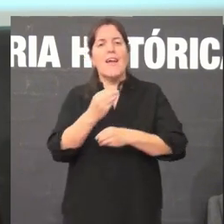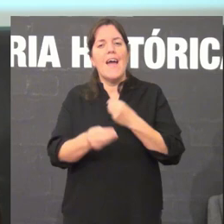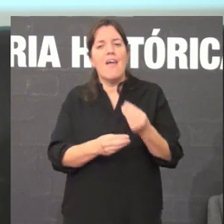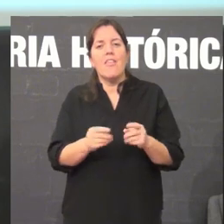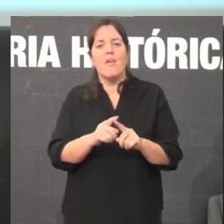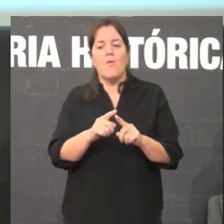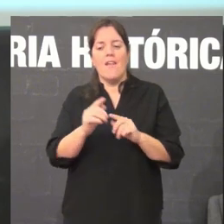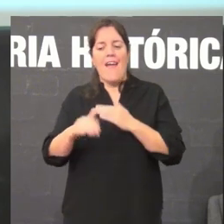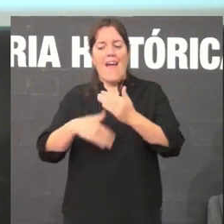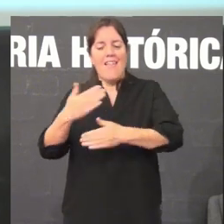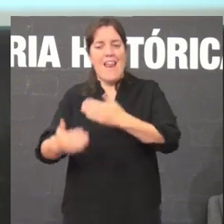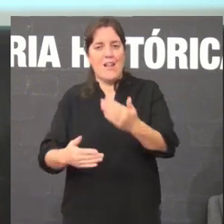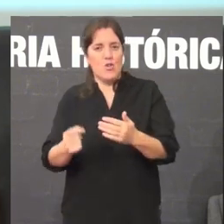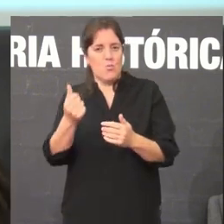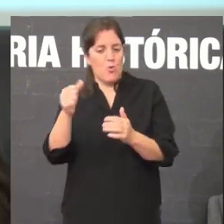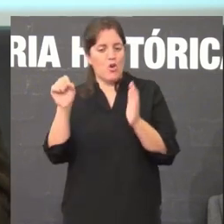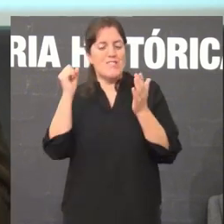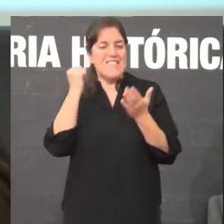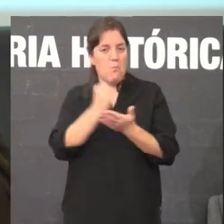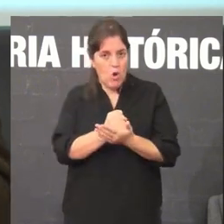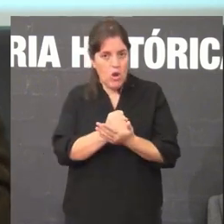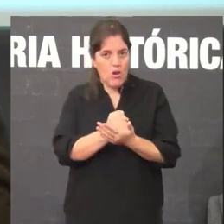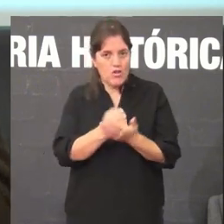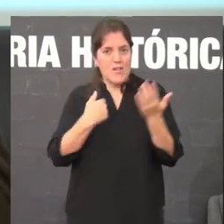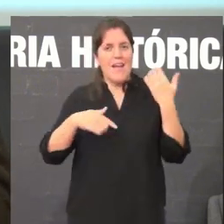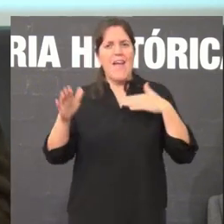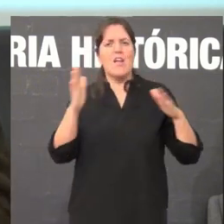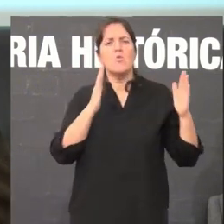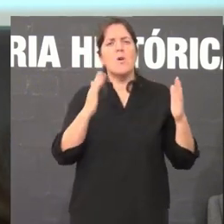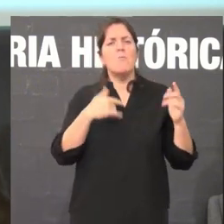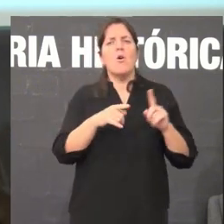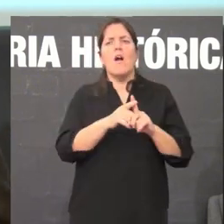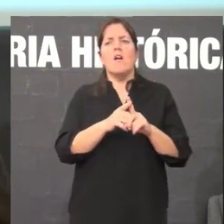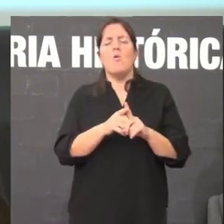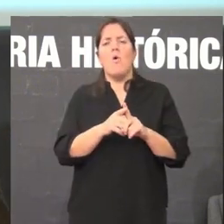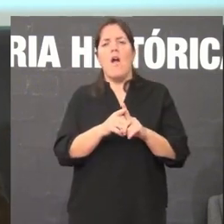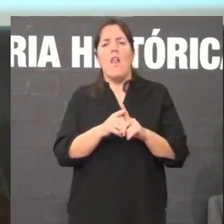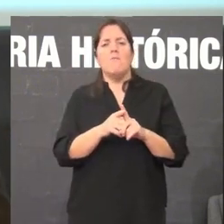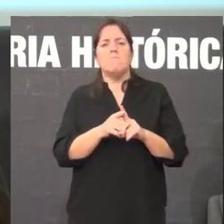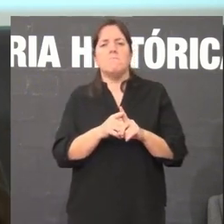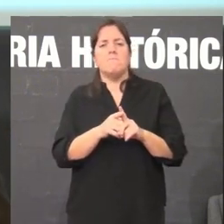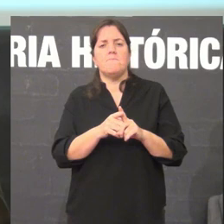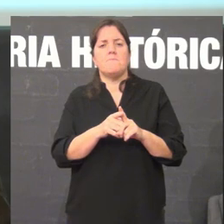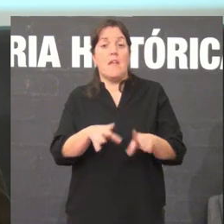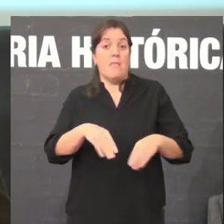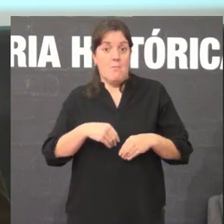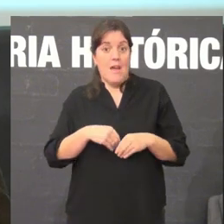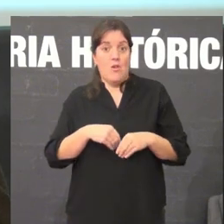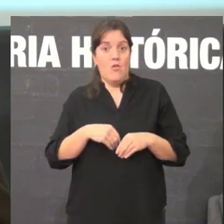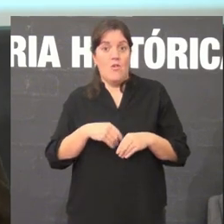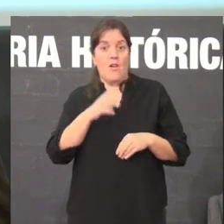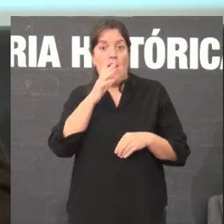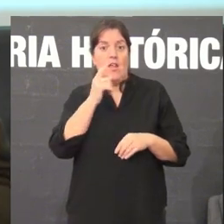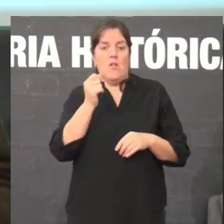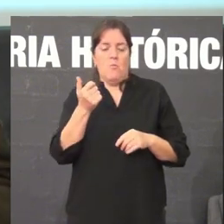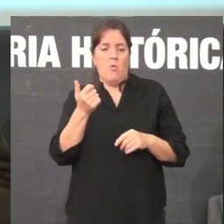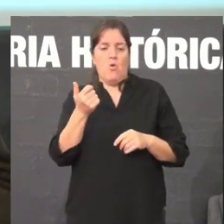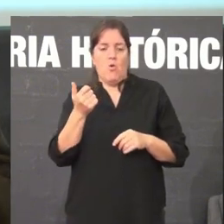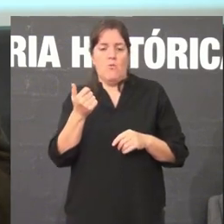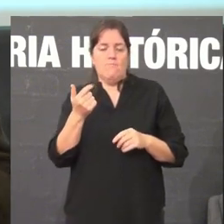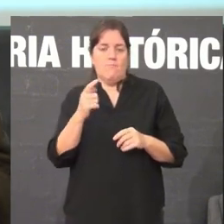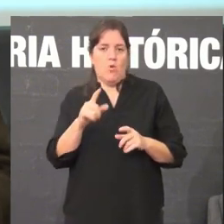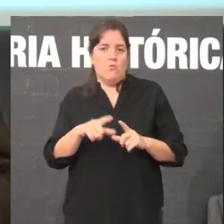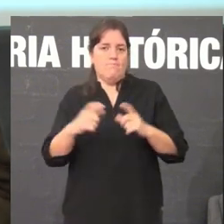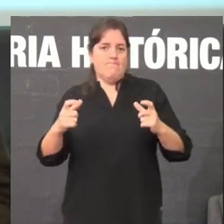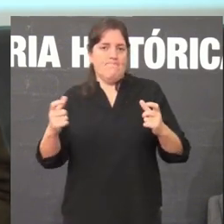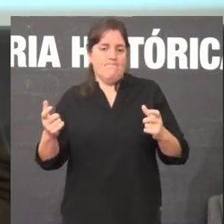adiantos simbólicos que no seu momento non xes quedou máis remedio que que aceptar máis perante iso